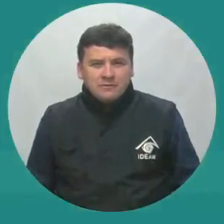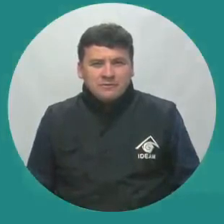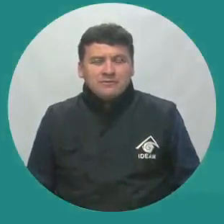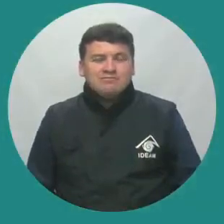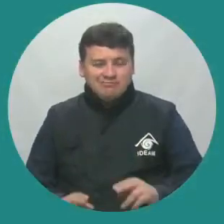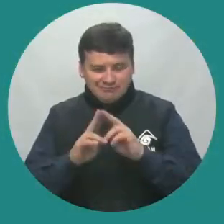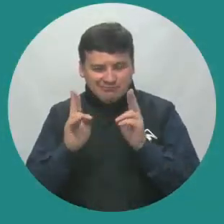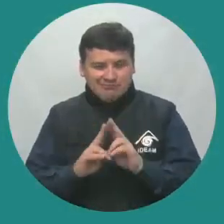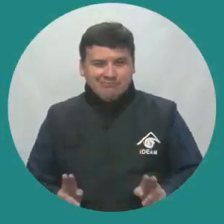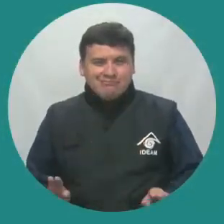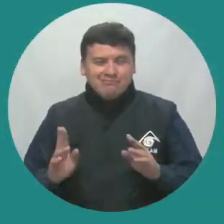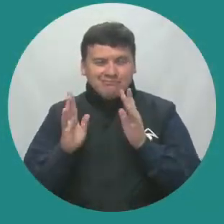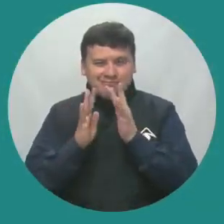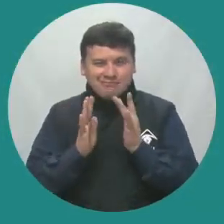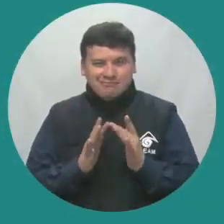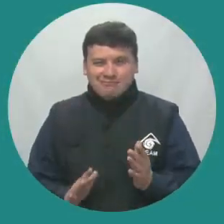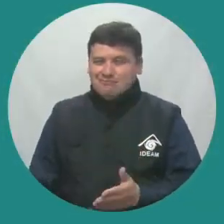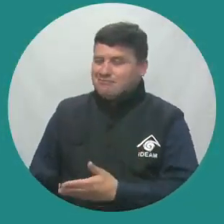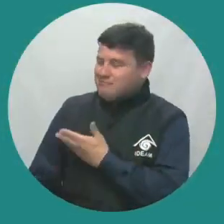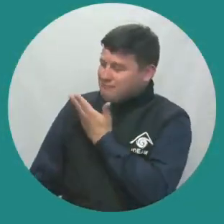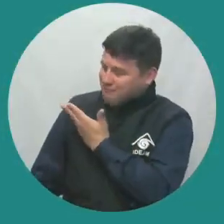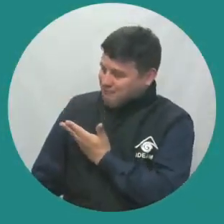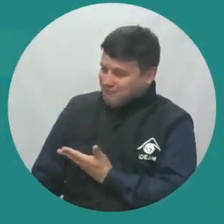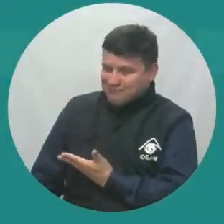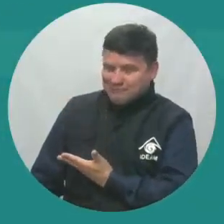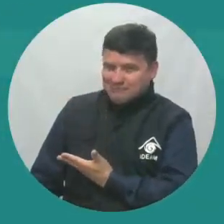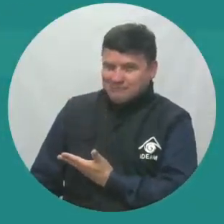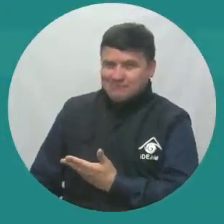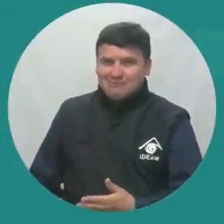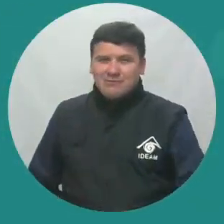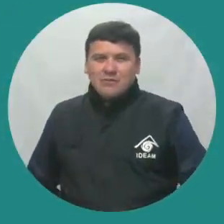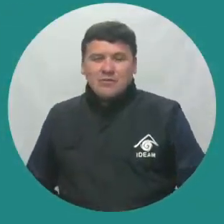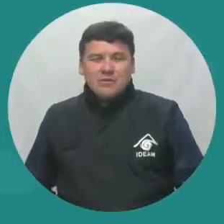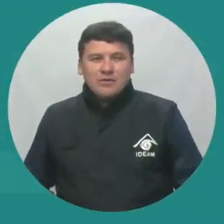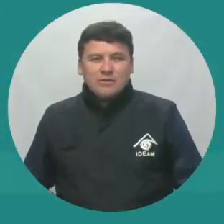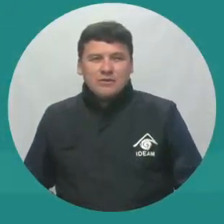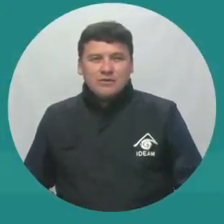opciones de interacción. Síganos a través de nuestras redes sociales.